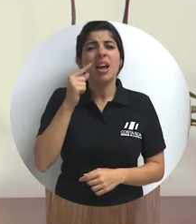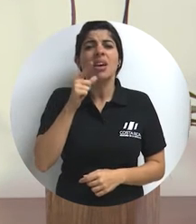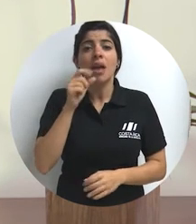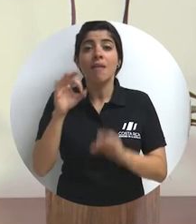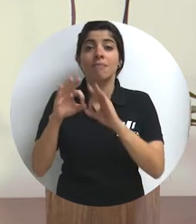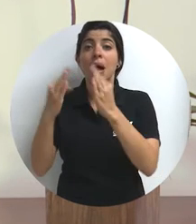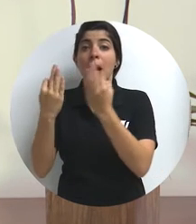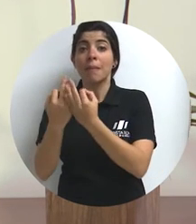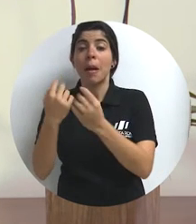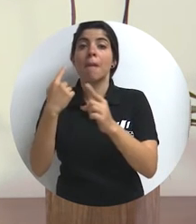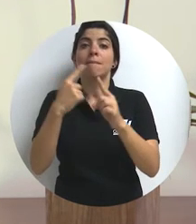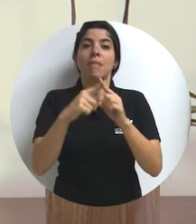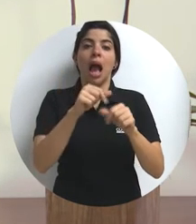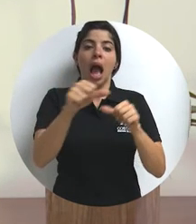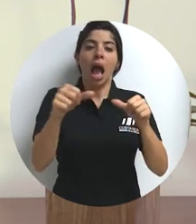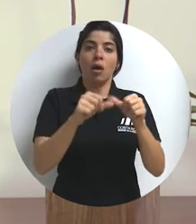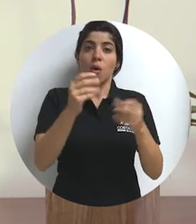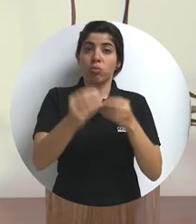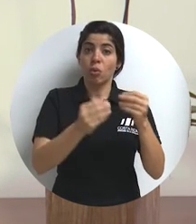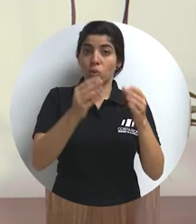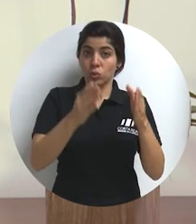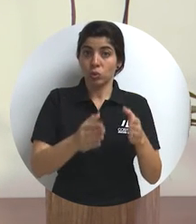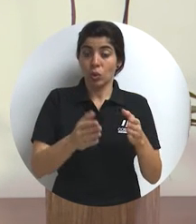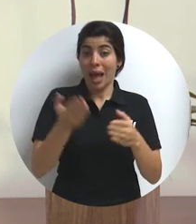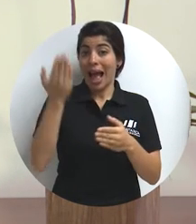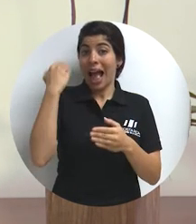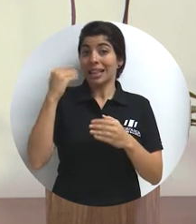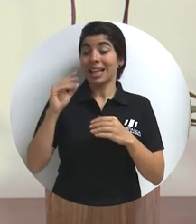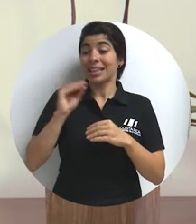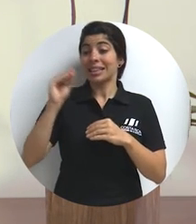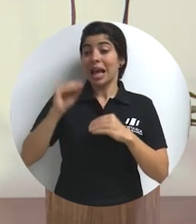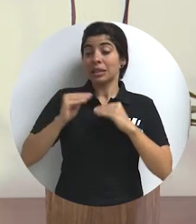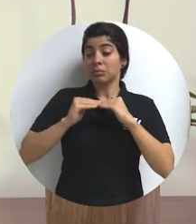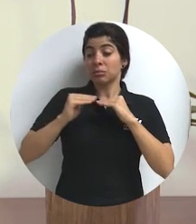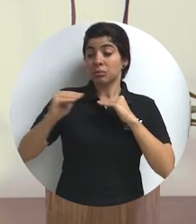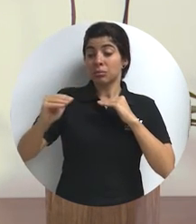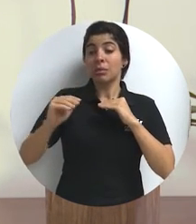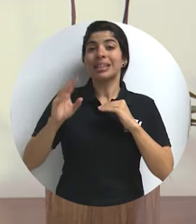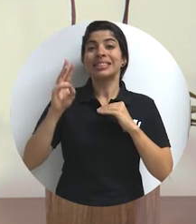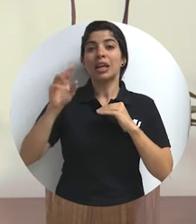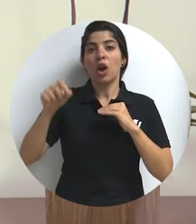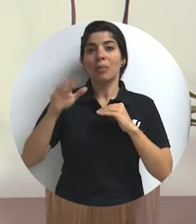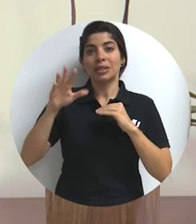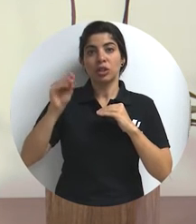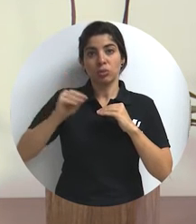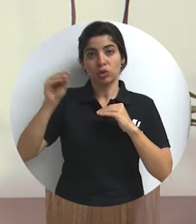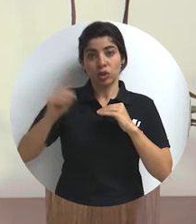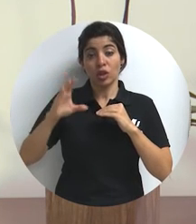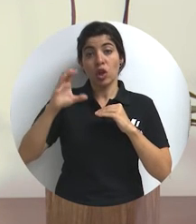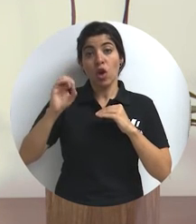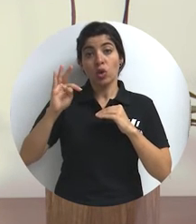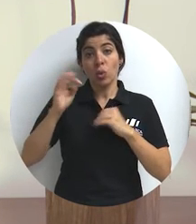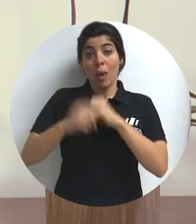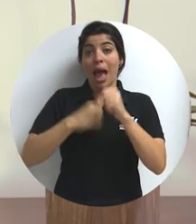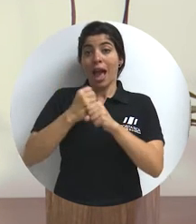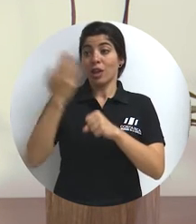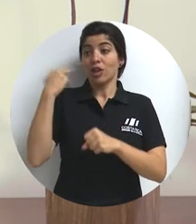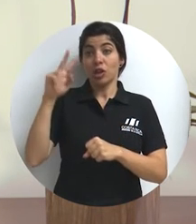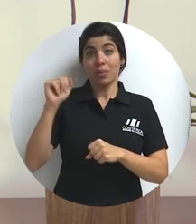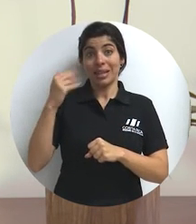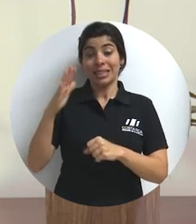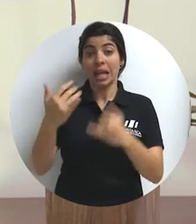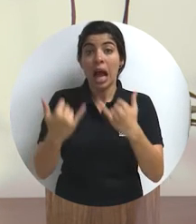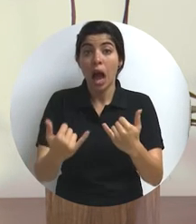familias y sectores productivos. Pasamos de una tasa básica pasiva de 6,5% en octubre de